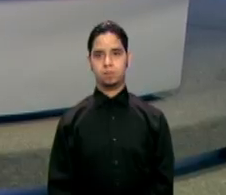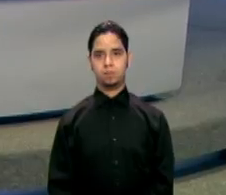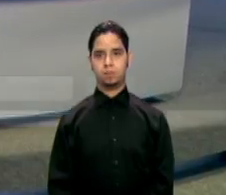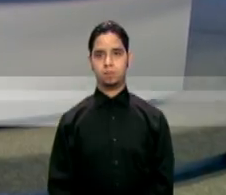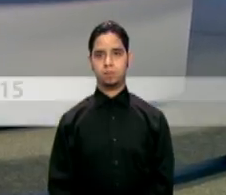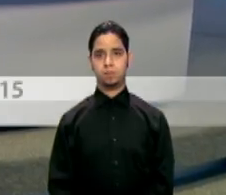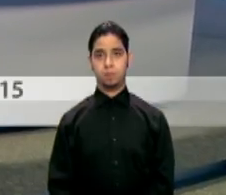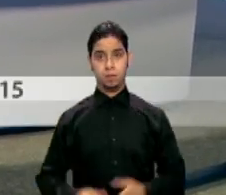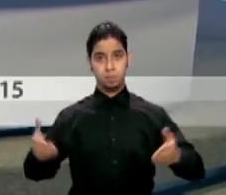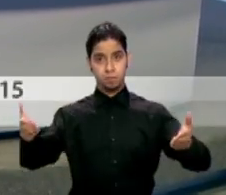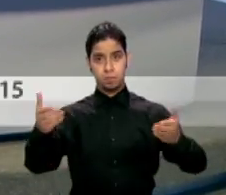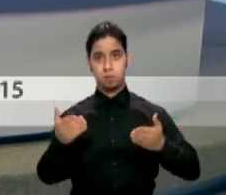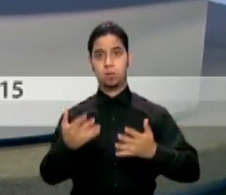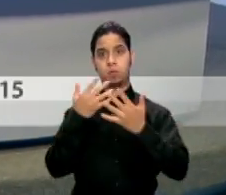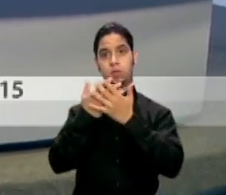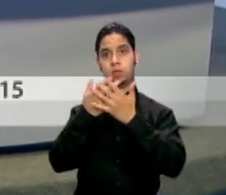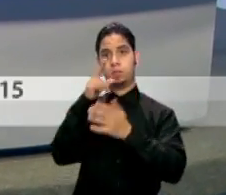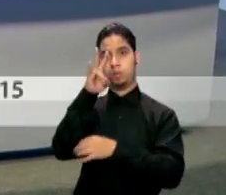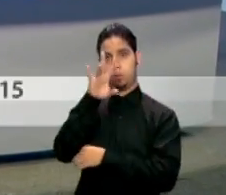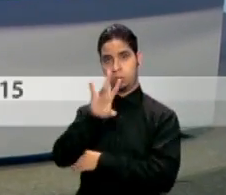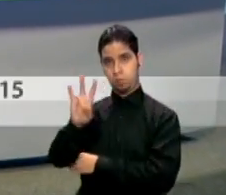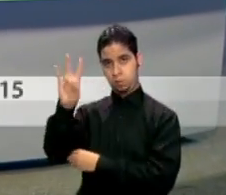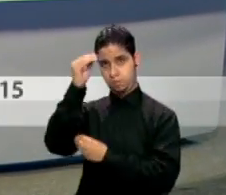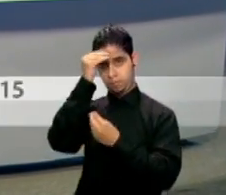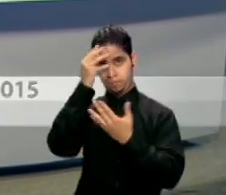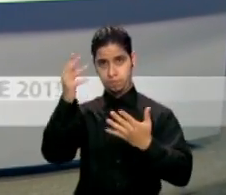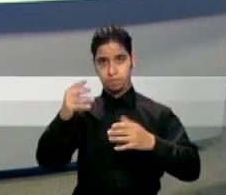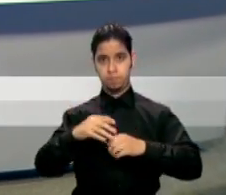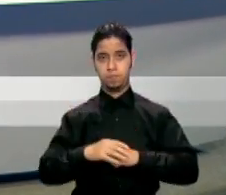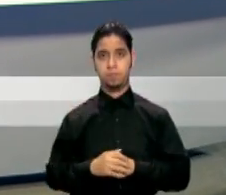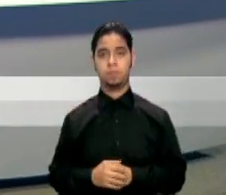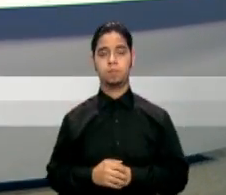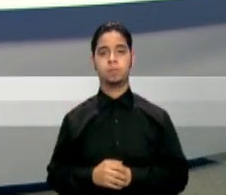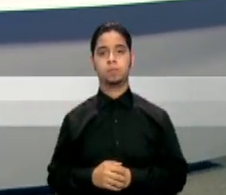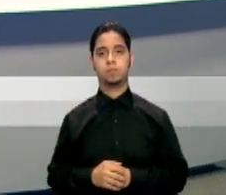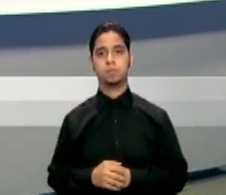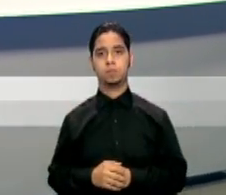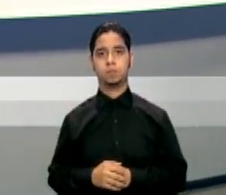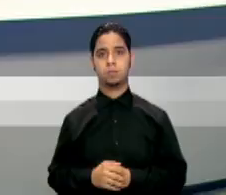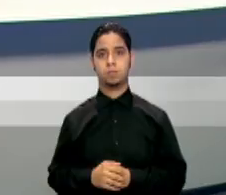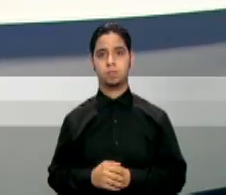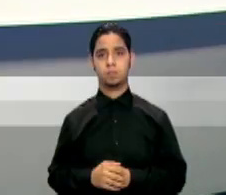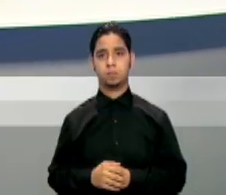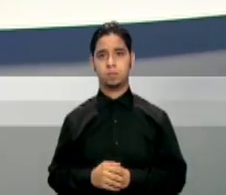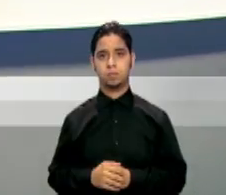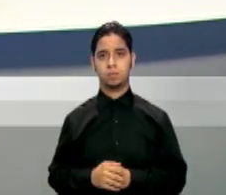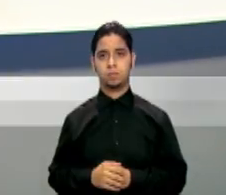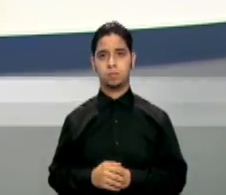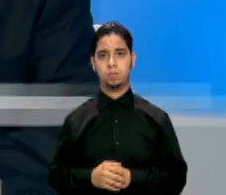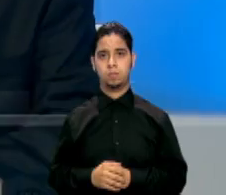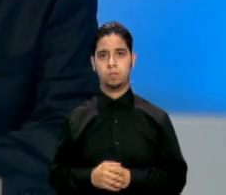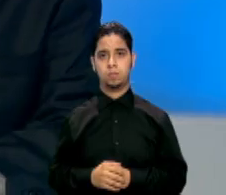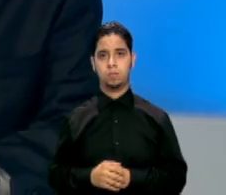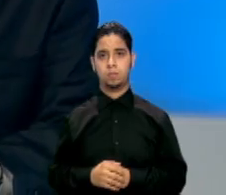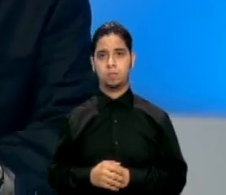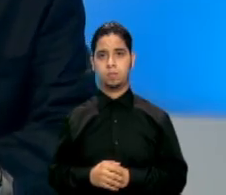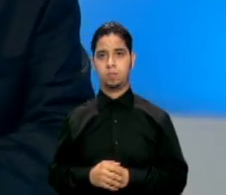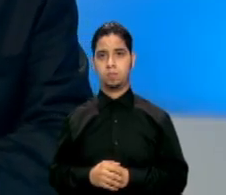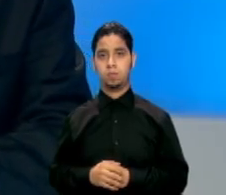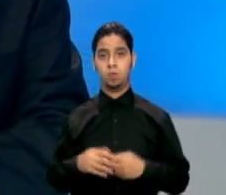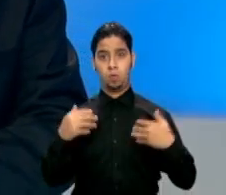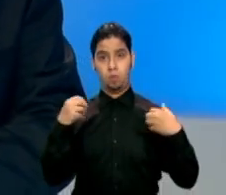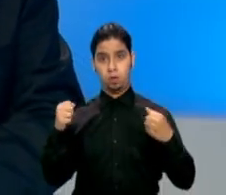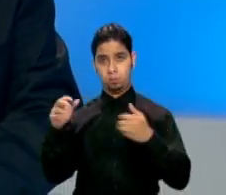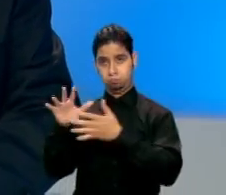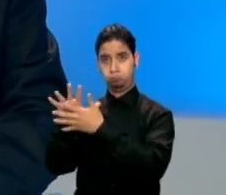Hola, tal? Bienvenidos a Noticias 24.7 Informa. Les saluda Félix Alemán. De inmediato pasamos a las noticias para esta hora. Una fuerte